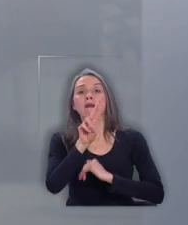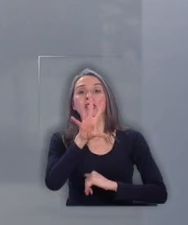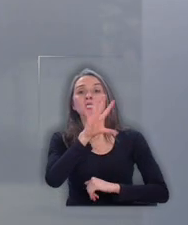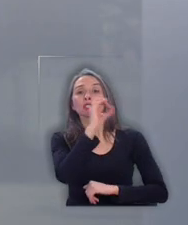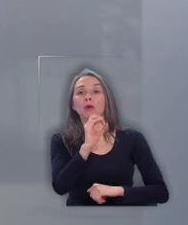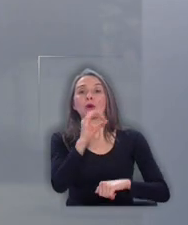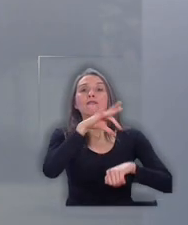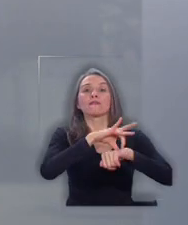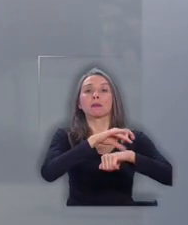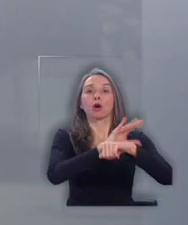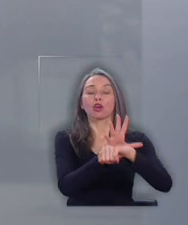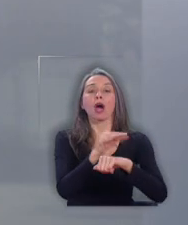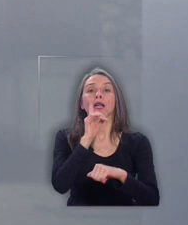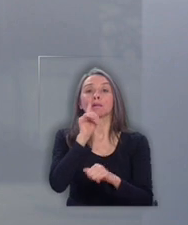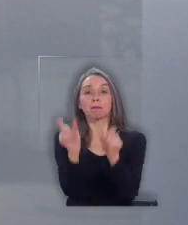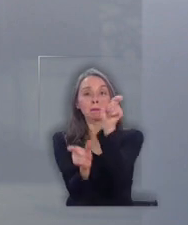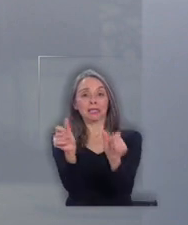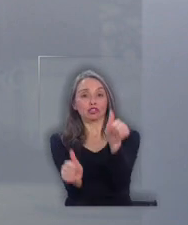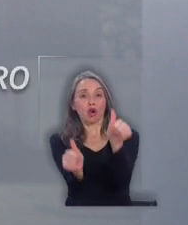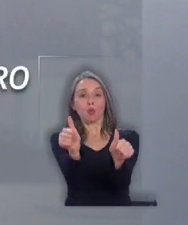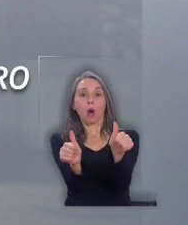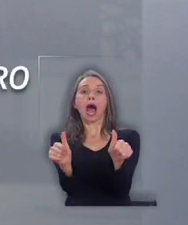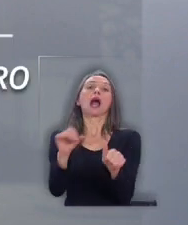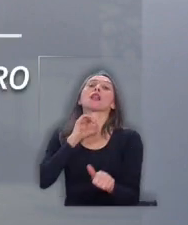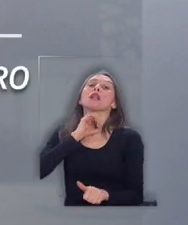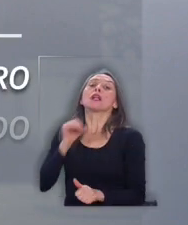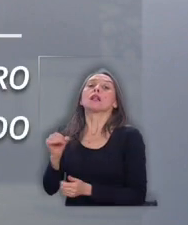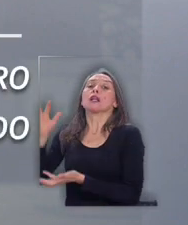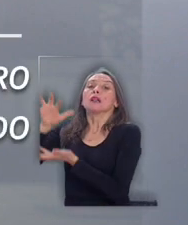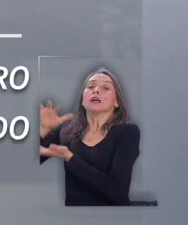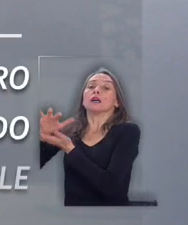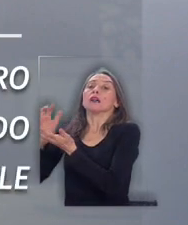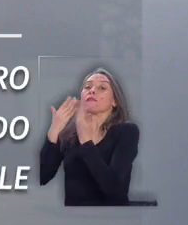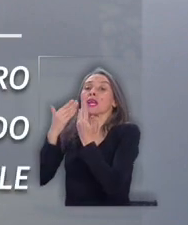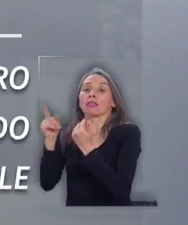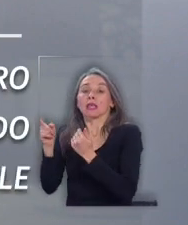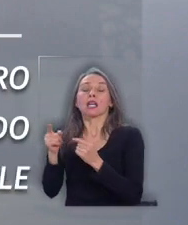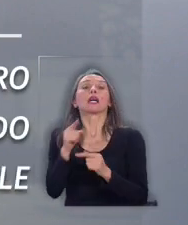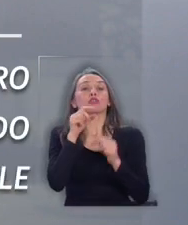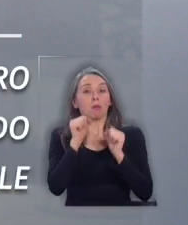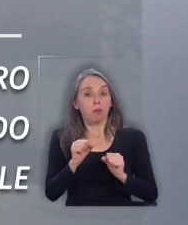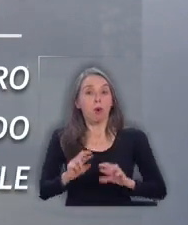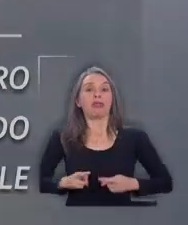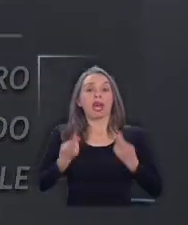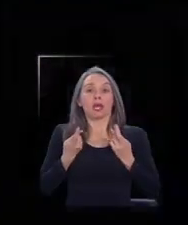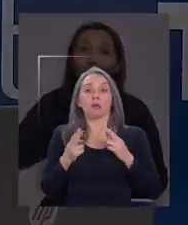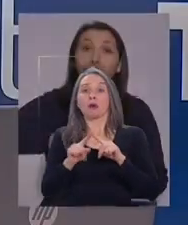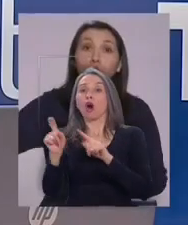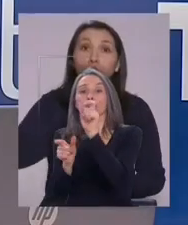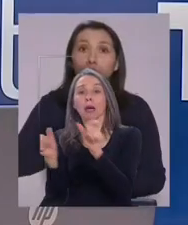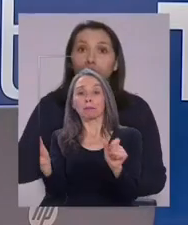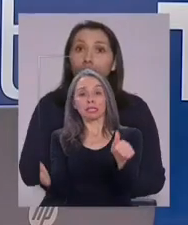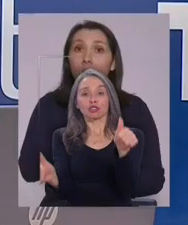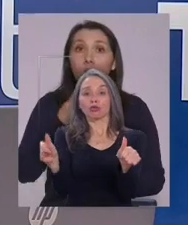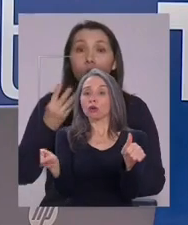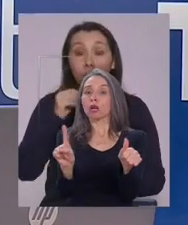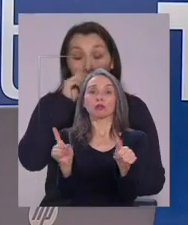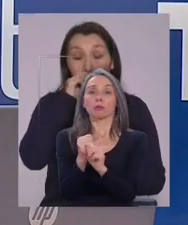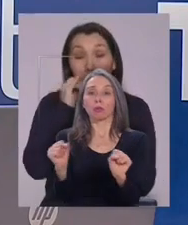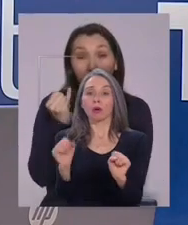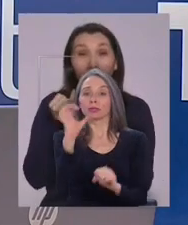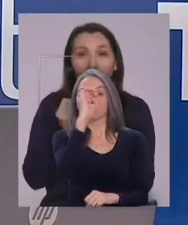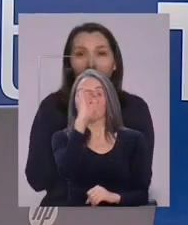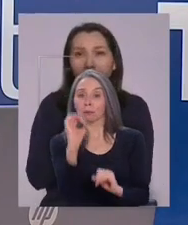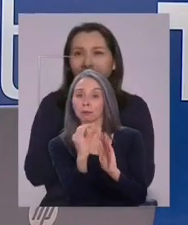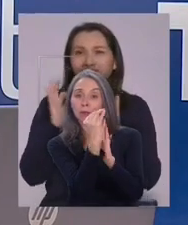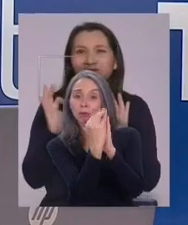que definir a quién conectamos a ventilación, porque tiene posibilidades de salir, y aquellos que no tienen posibilidades. Nuestros indicadores no